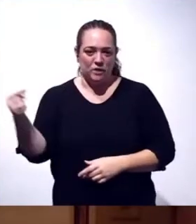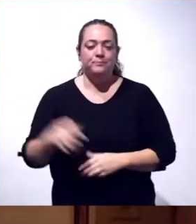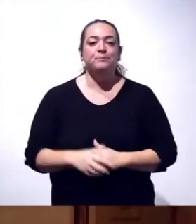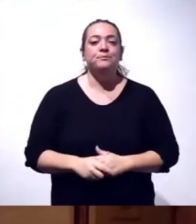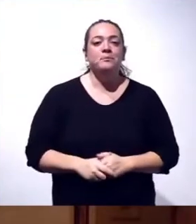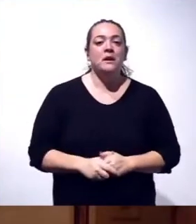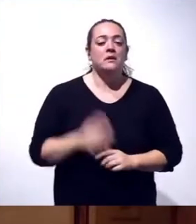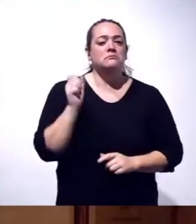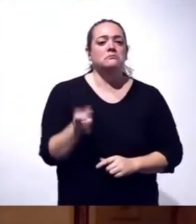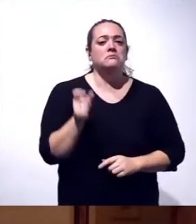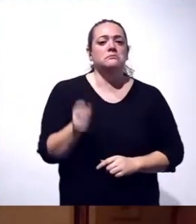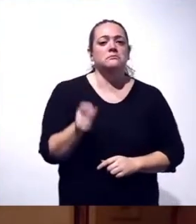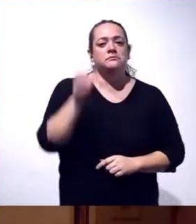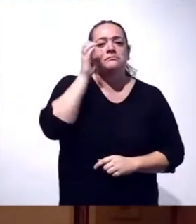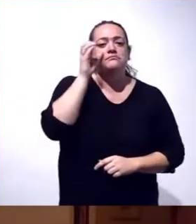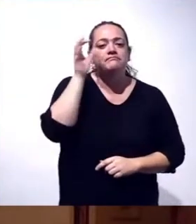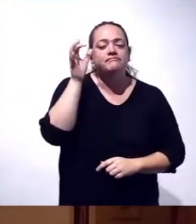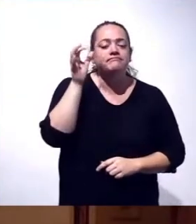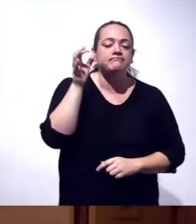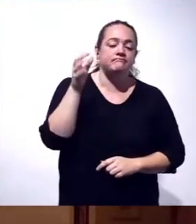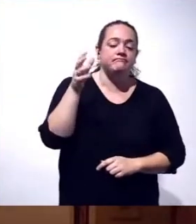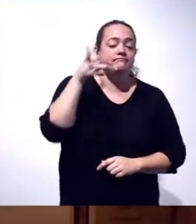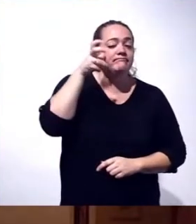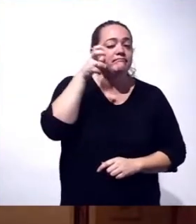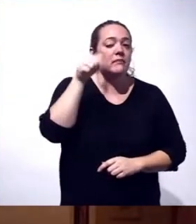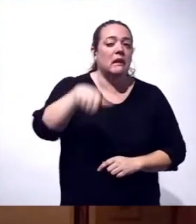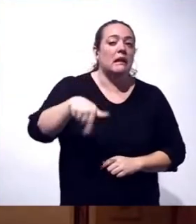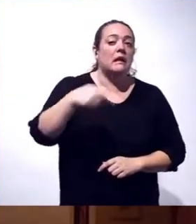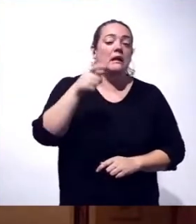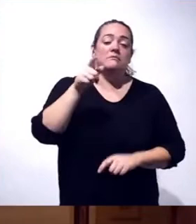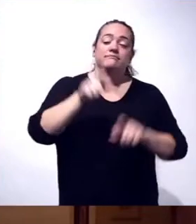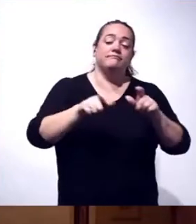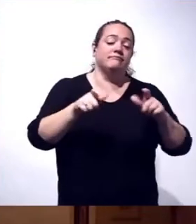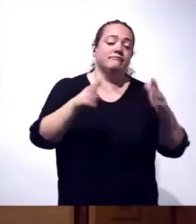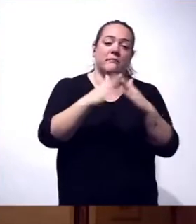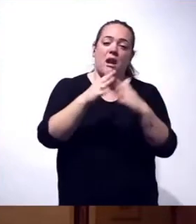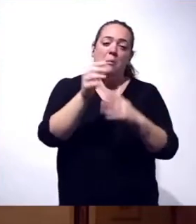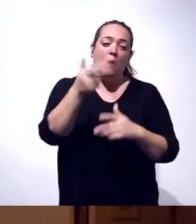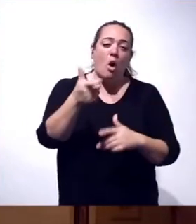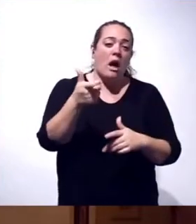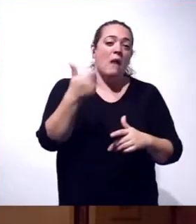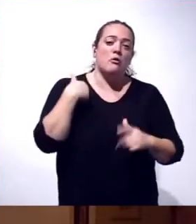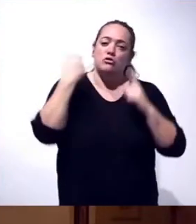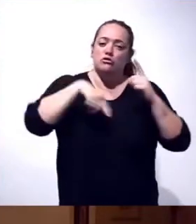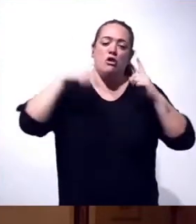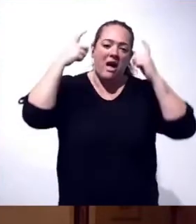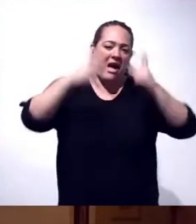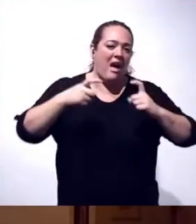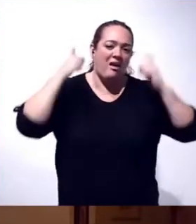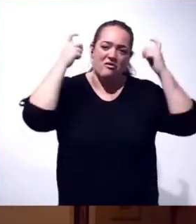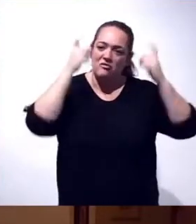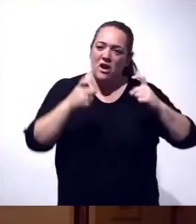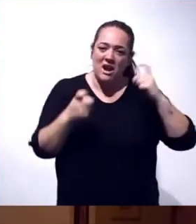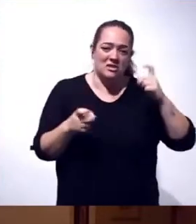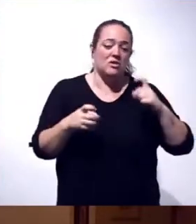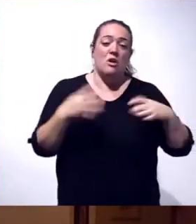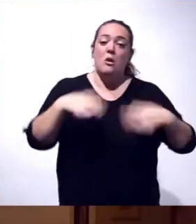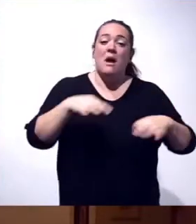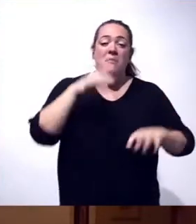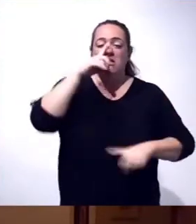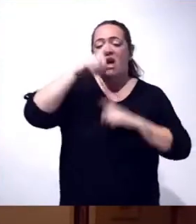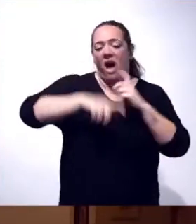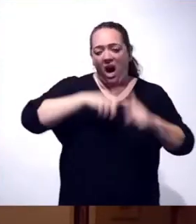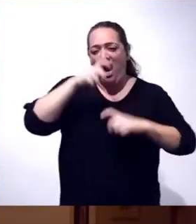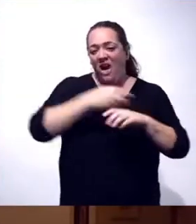En ocasiones escuchamos que son pocas. Estamos haciendo los máximos esfuerzos. Se tarda años en adjudicar una vivienda. Estamos centrando toda la actuación de